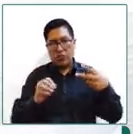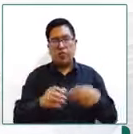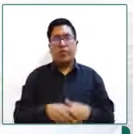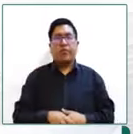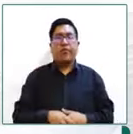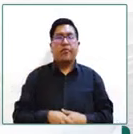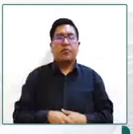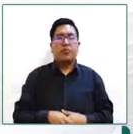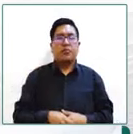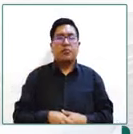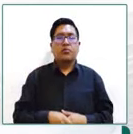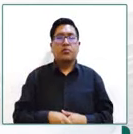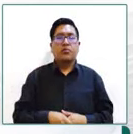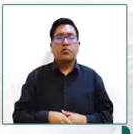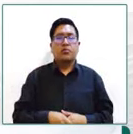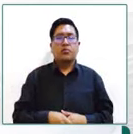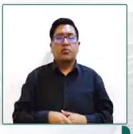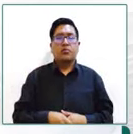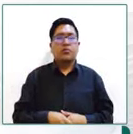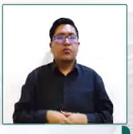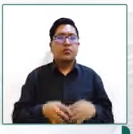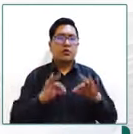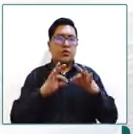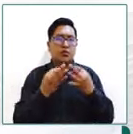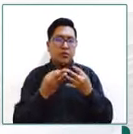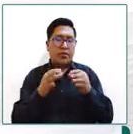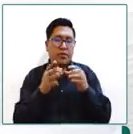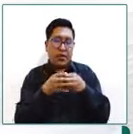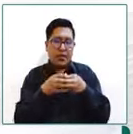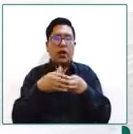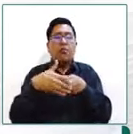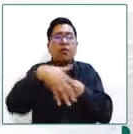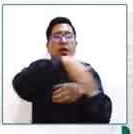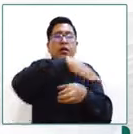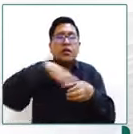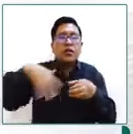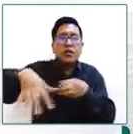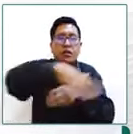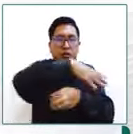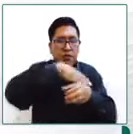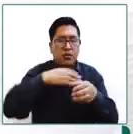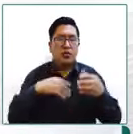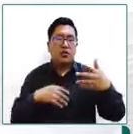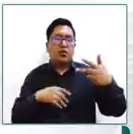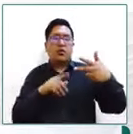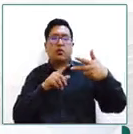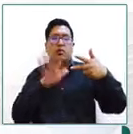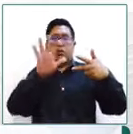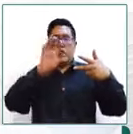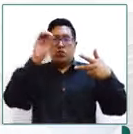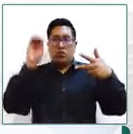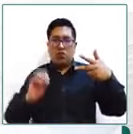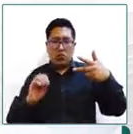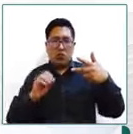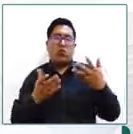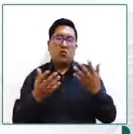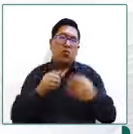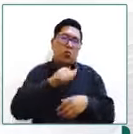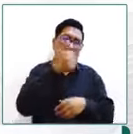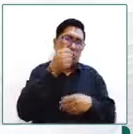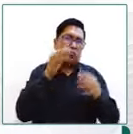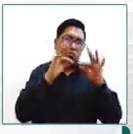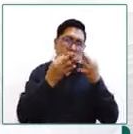de miembros de la familia extensa y el 5% por otro referente afectivo